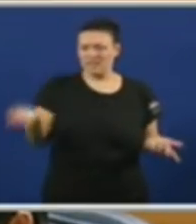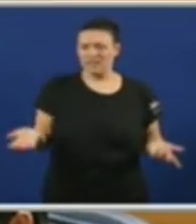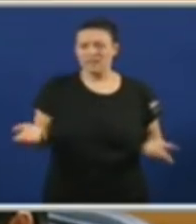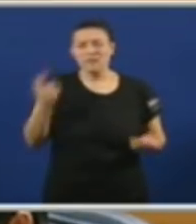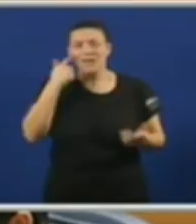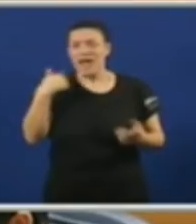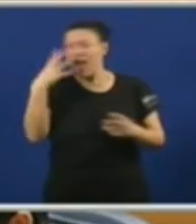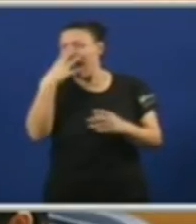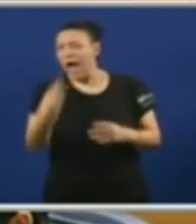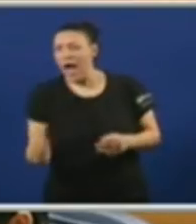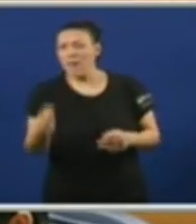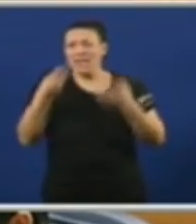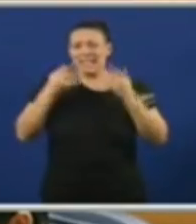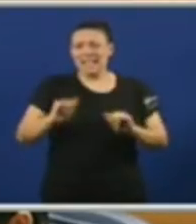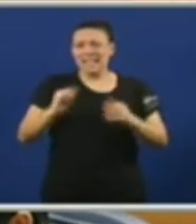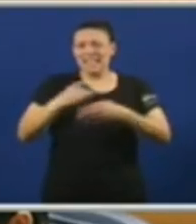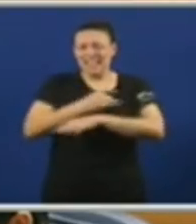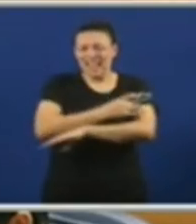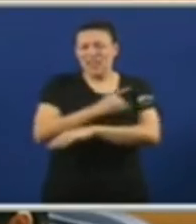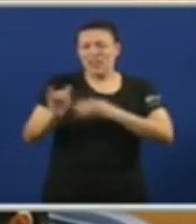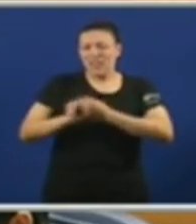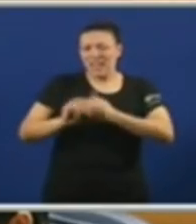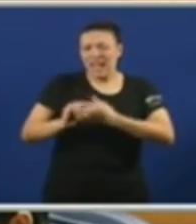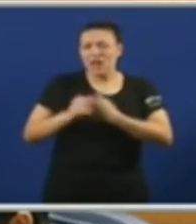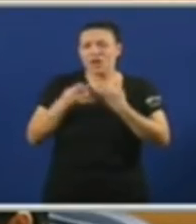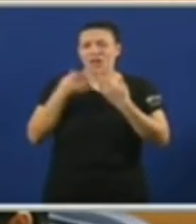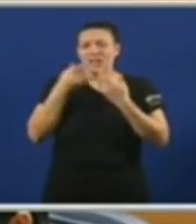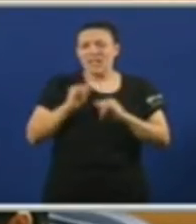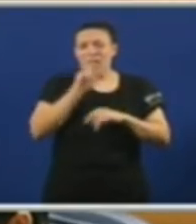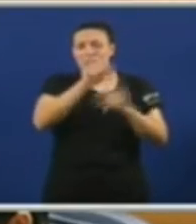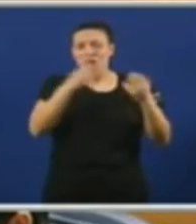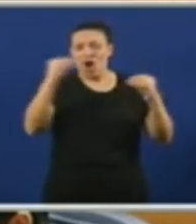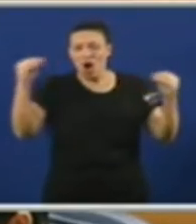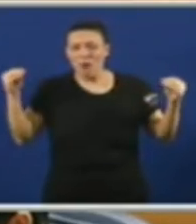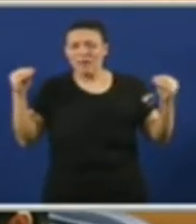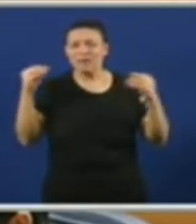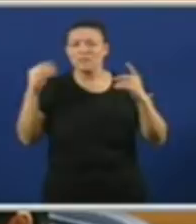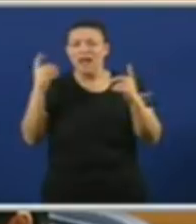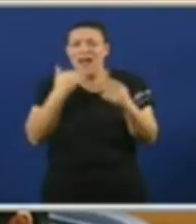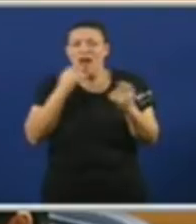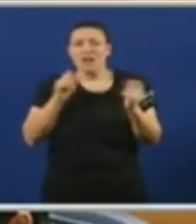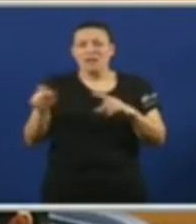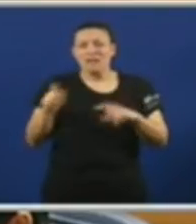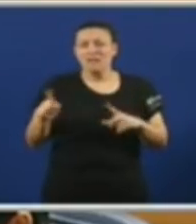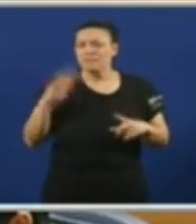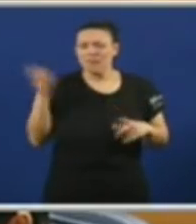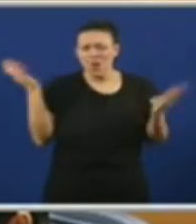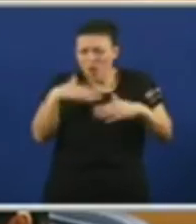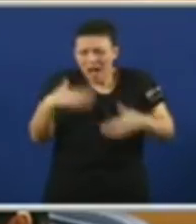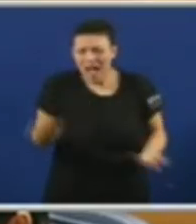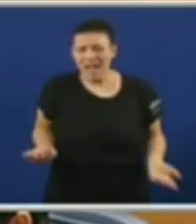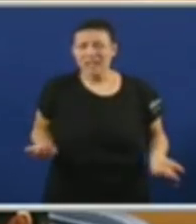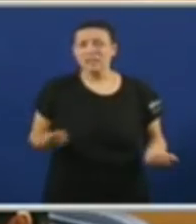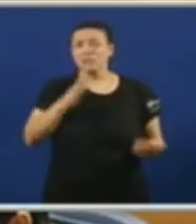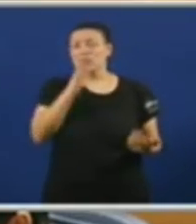temos nin AVE Nin cercanías E para máis mofa Non temos nin tren de mercadorías Non, señor Feijó O que lle